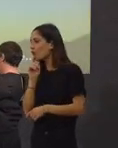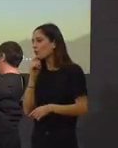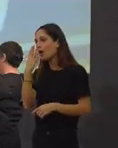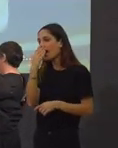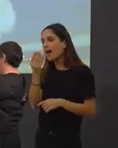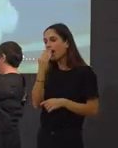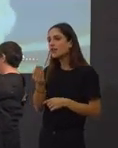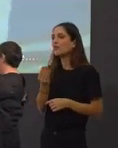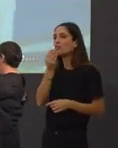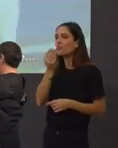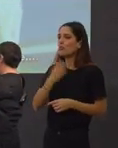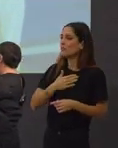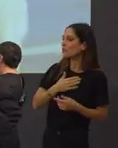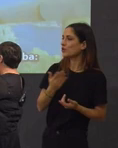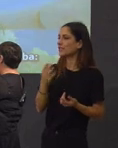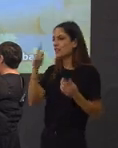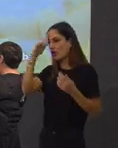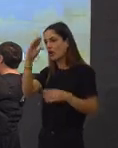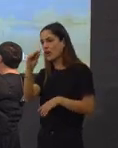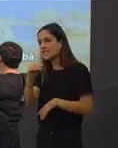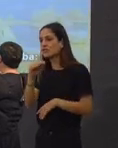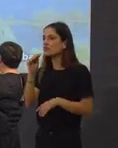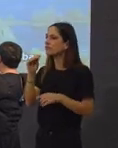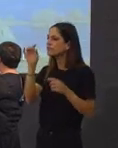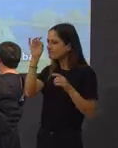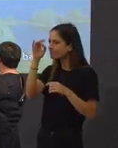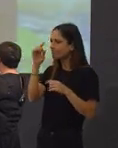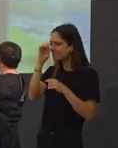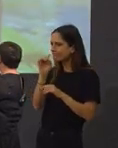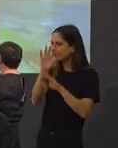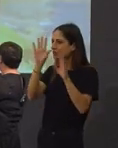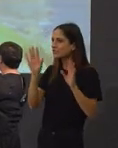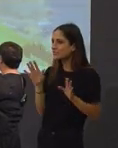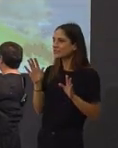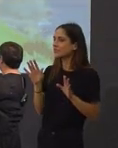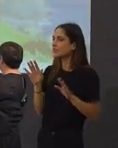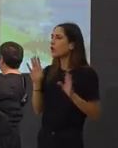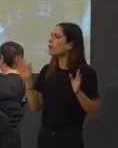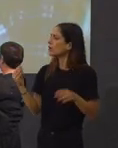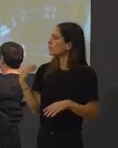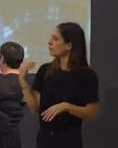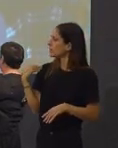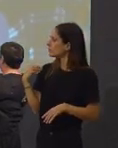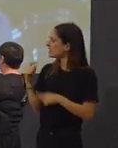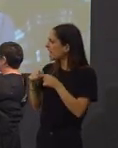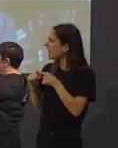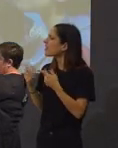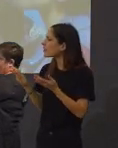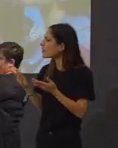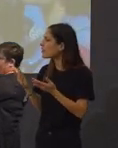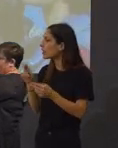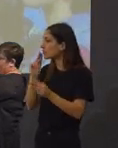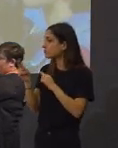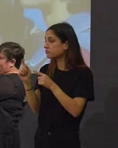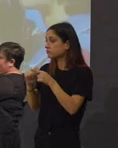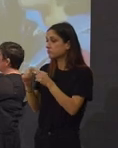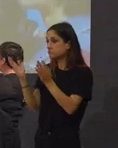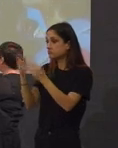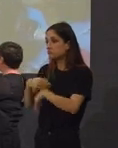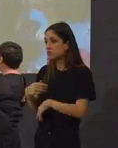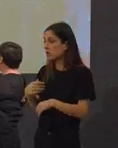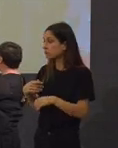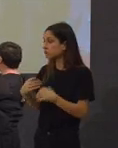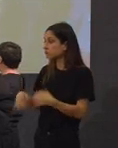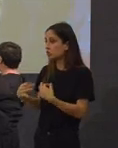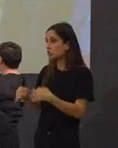listo, sorprendente, pero cada vez que alguén preguntaba que raza é? Khan de Palleiro. Pois parecía